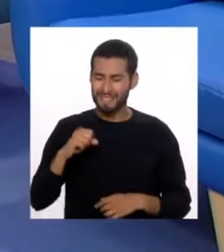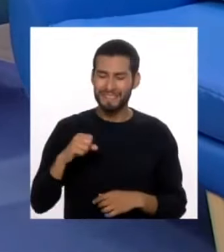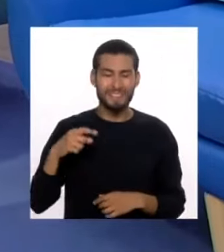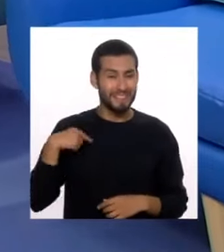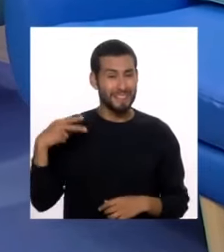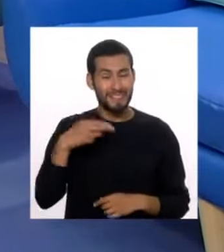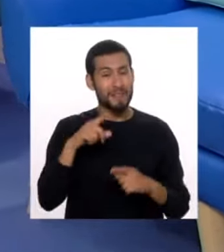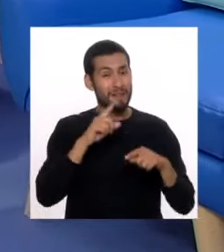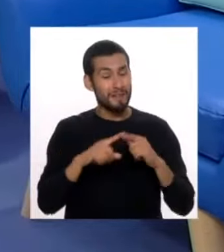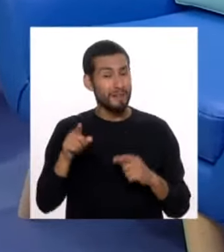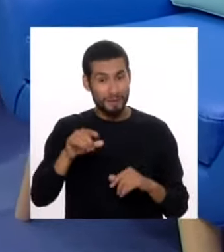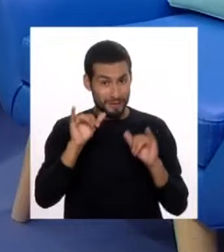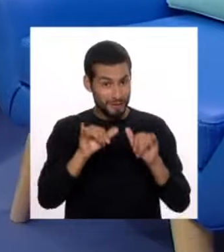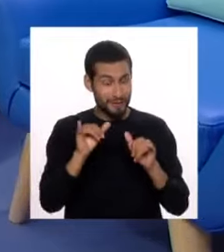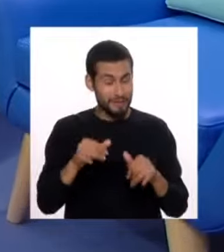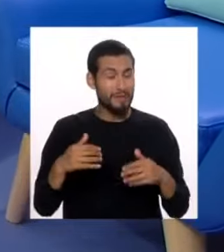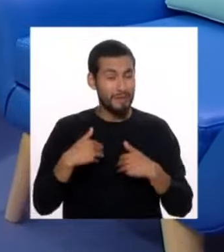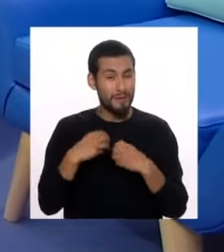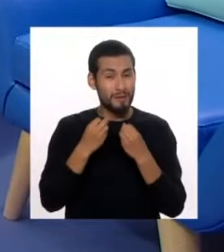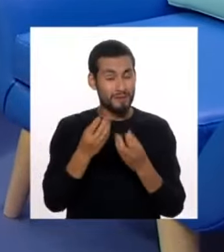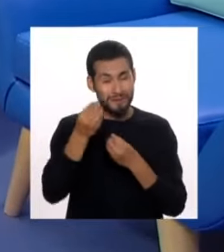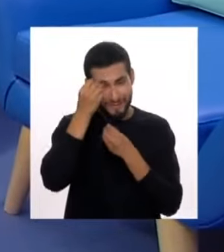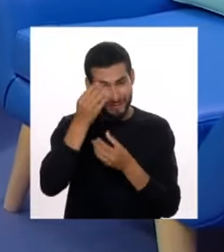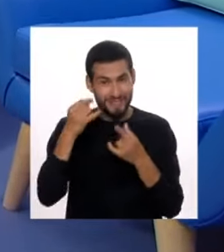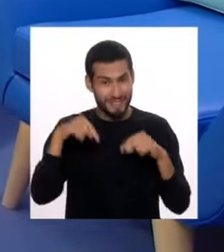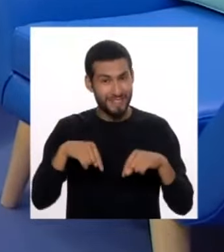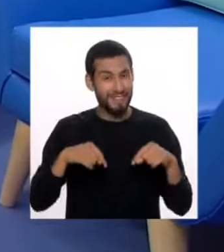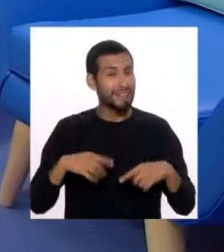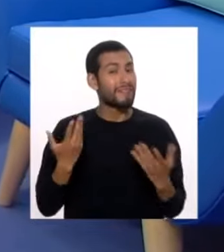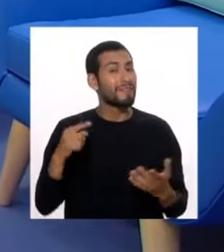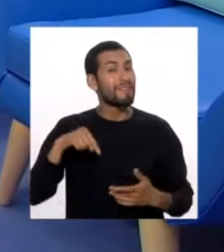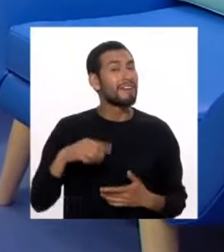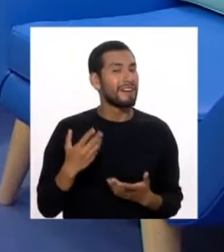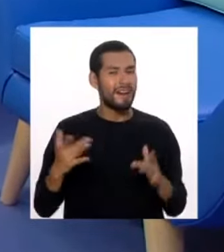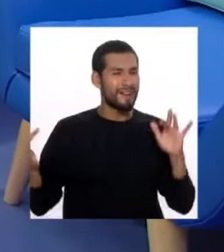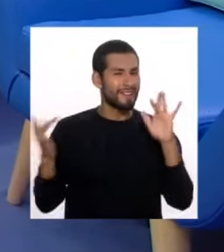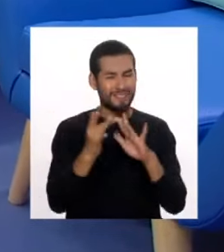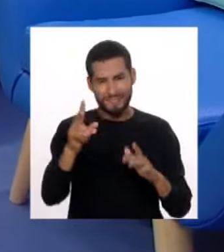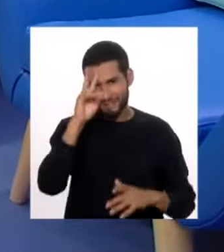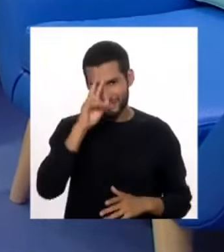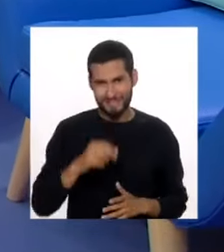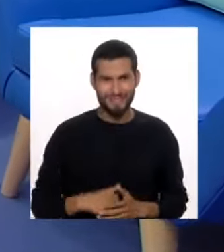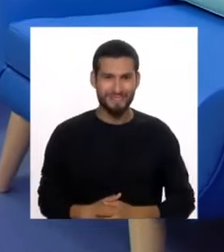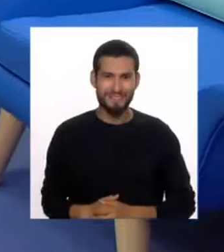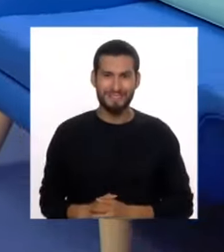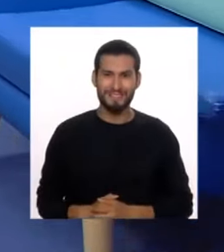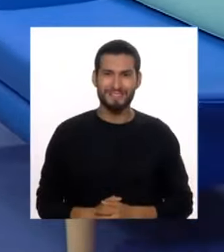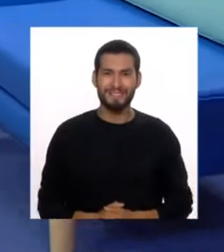vamos a esta pausa, pero no se muevan, tenemos muchísimo hoy aquí porque esto es Conecta Perú.